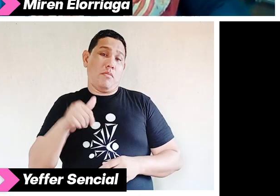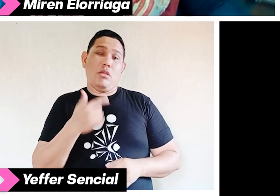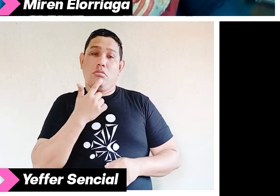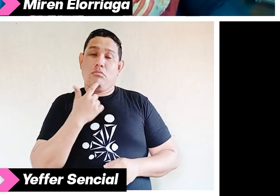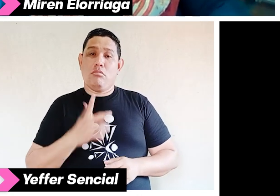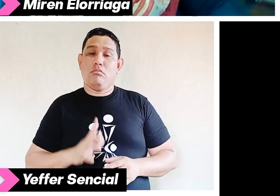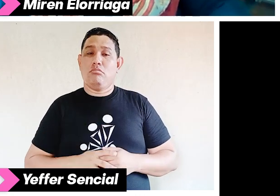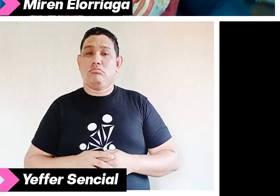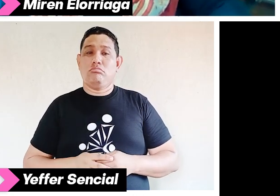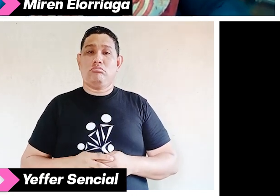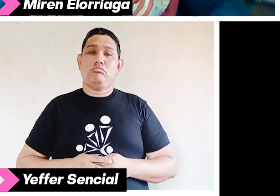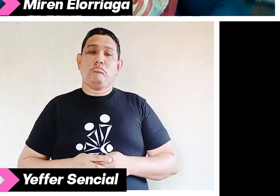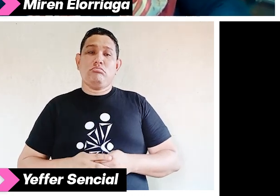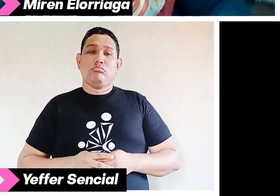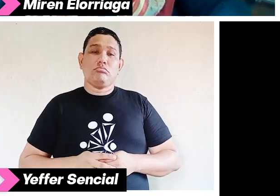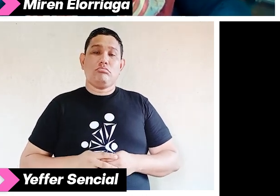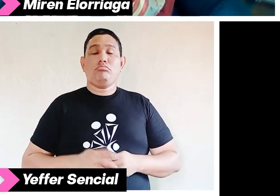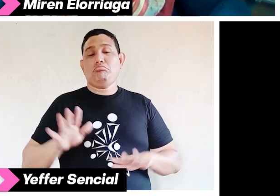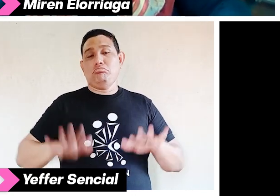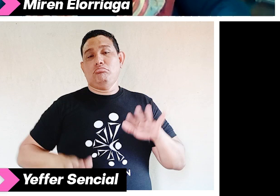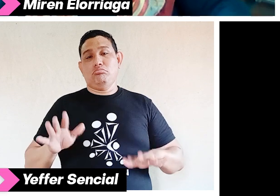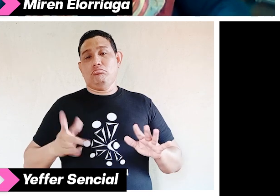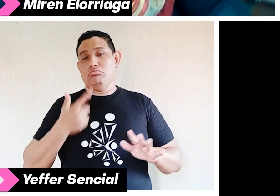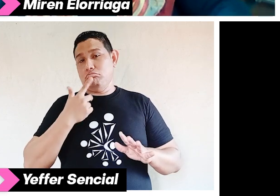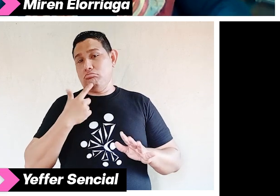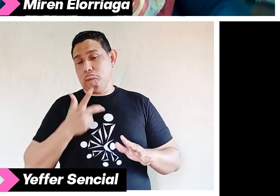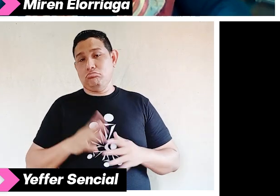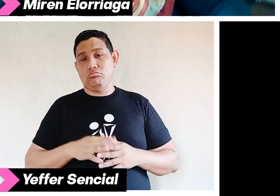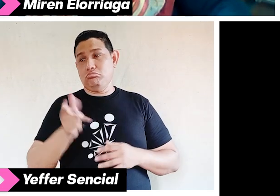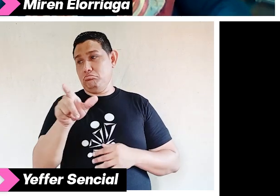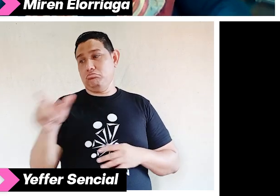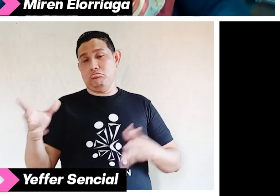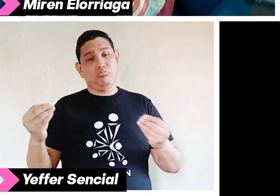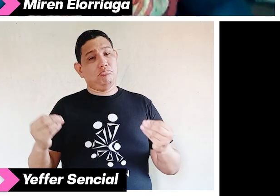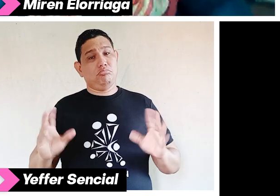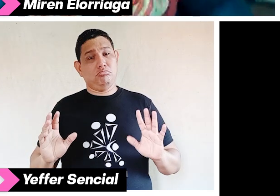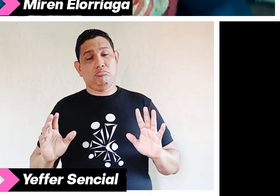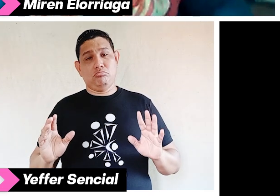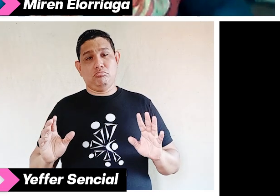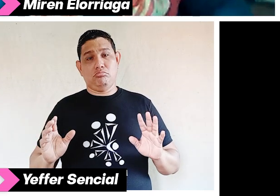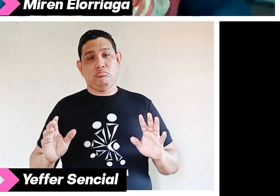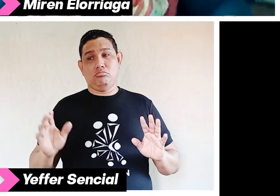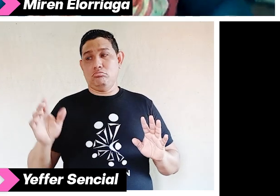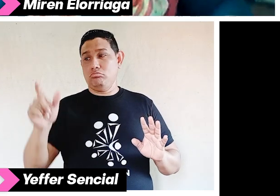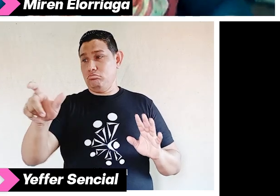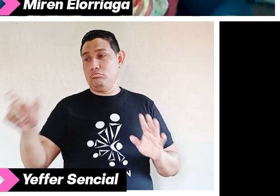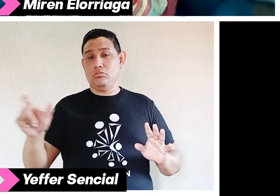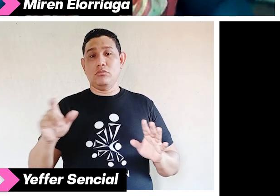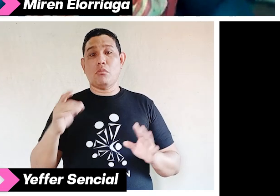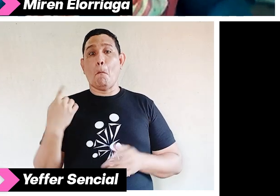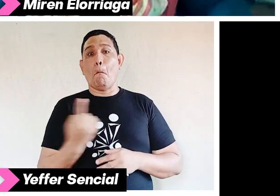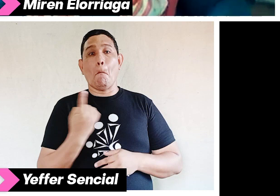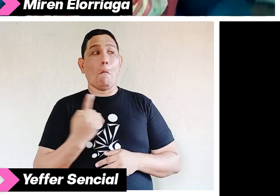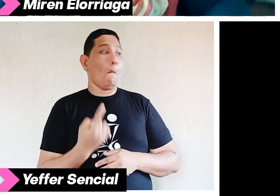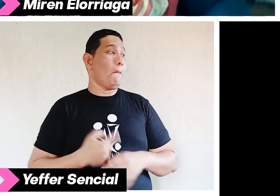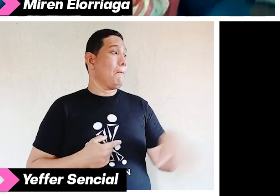se sienta que alguien se los va a muchas personas, eso tiene que ser una persona muy sola para no conseguir